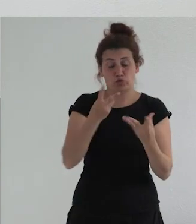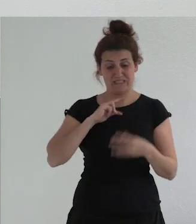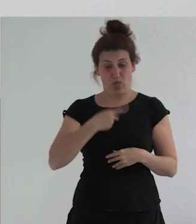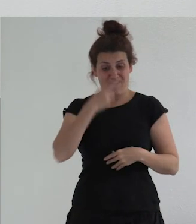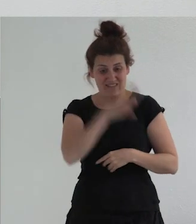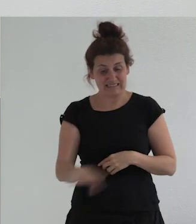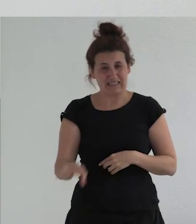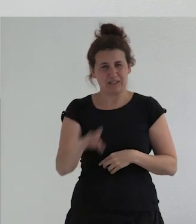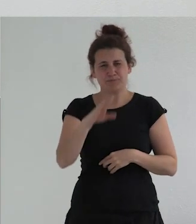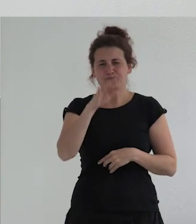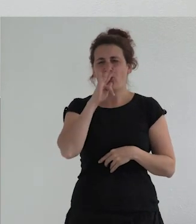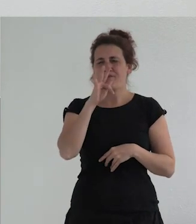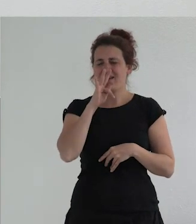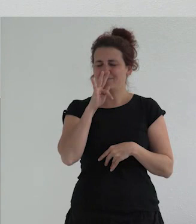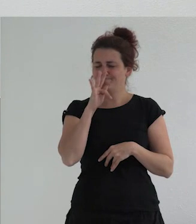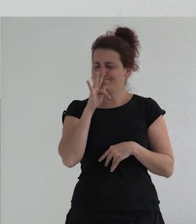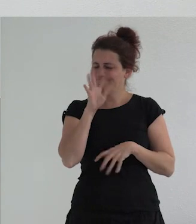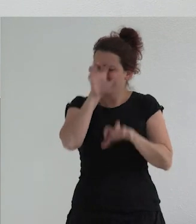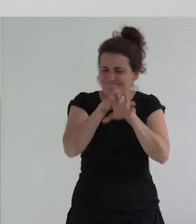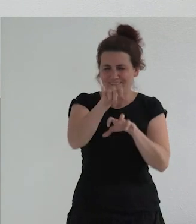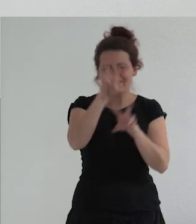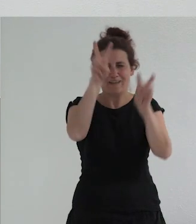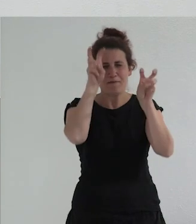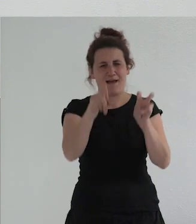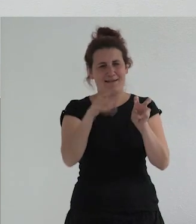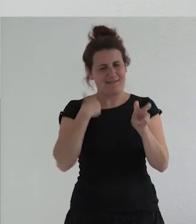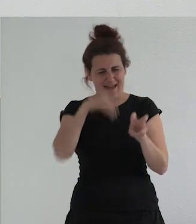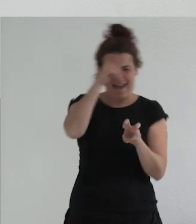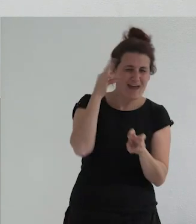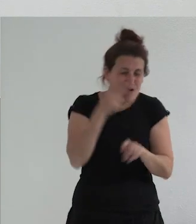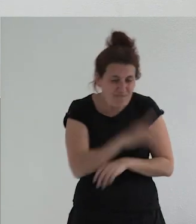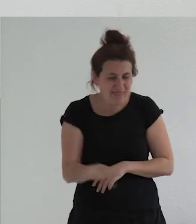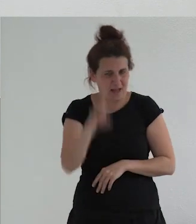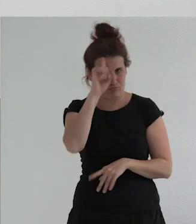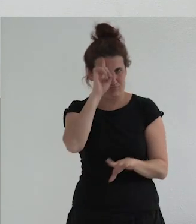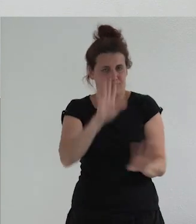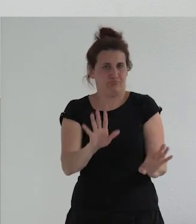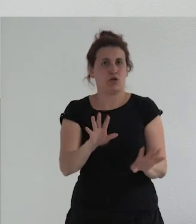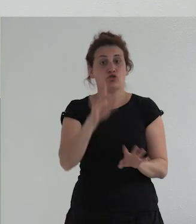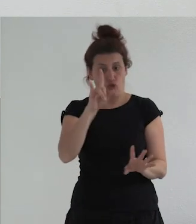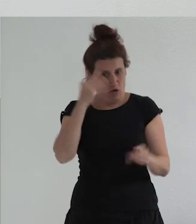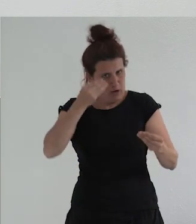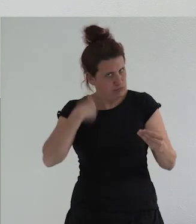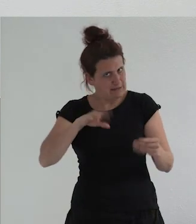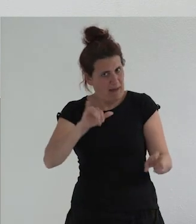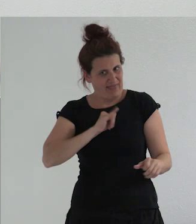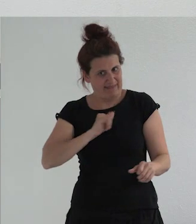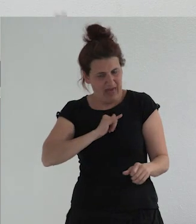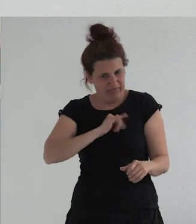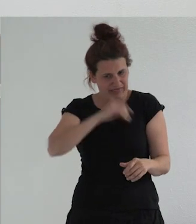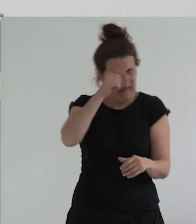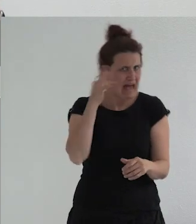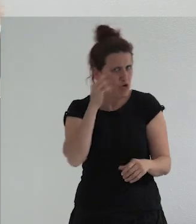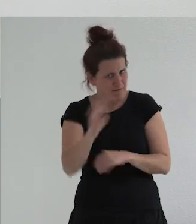no han colonizado de alguna forma el debate sobre la diversidad de género en la infancia yo creo que la cuestión de la diversidad de género en la infancia es un hecho y